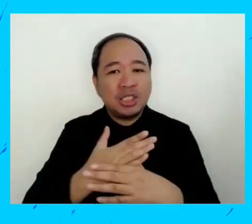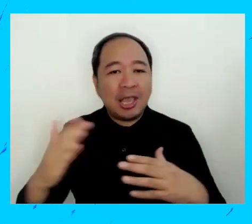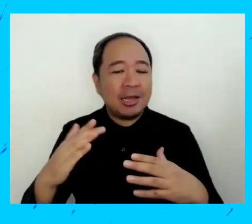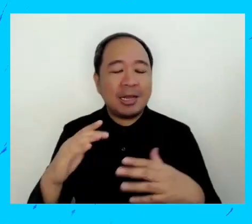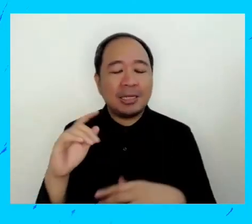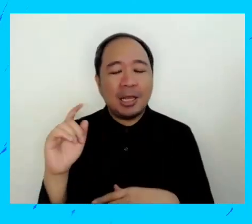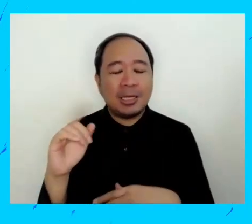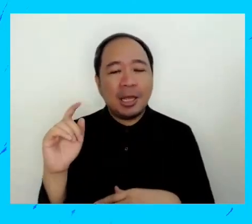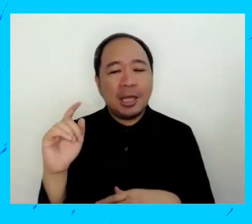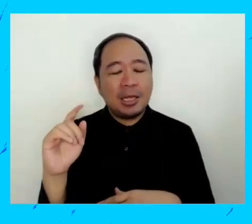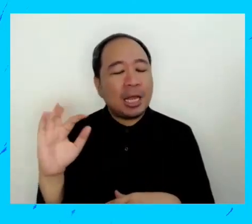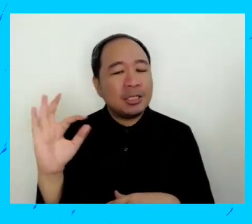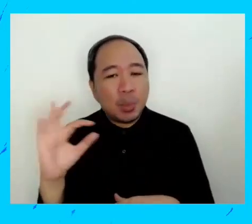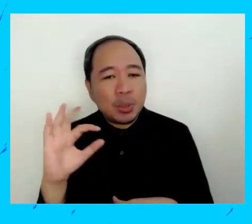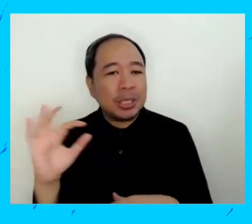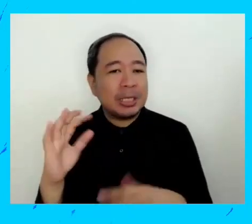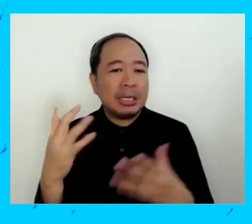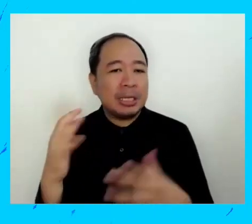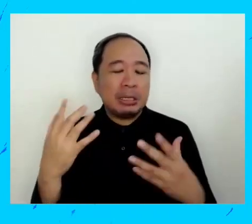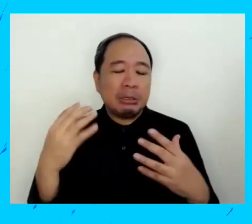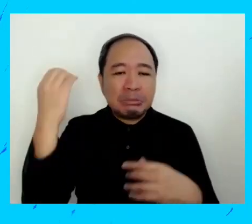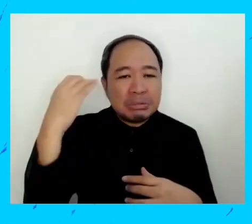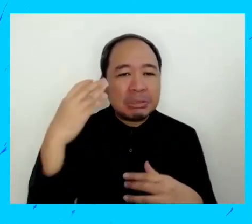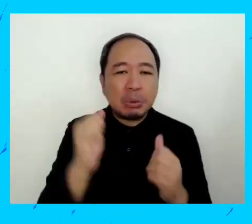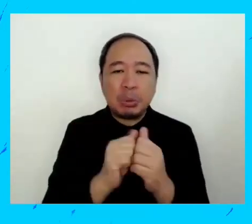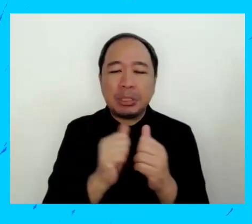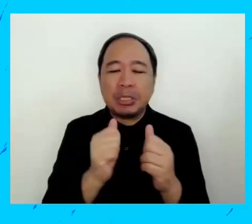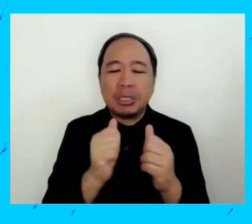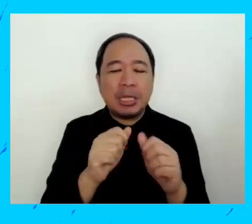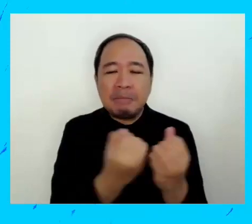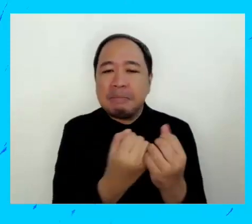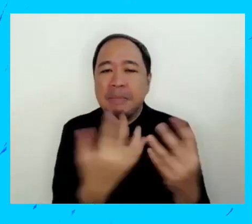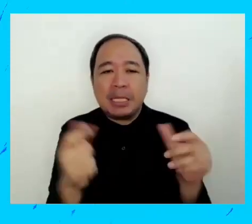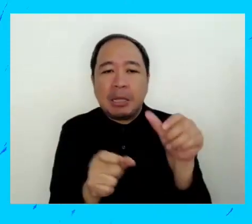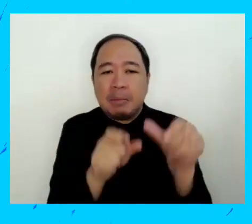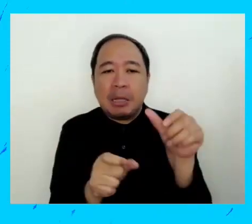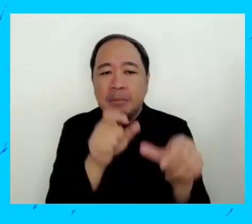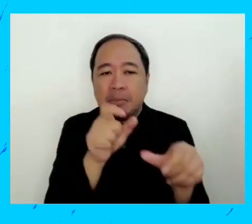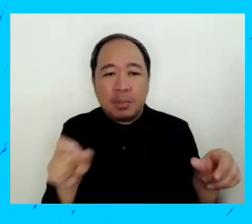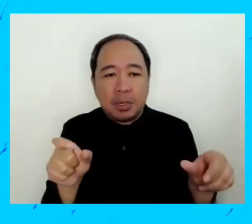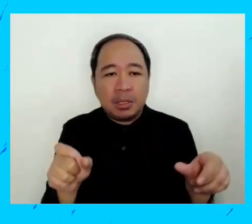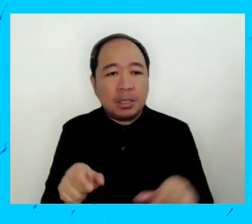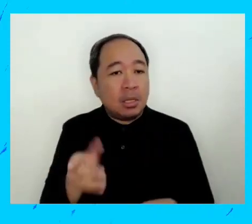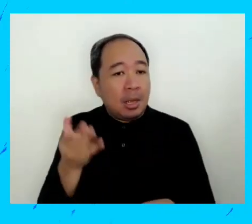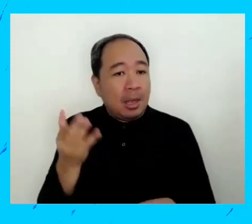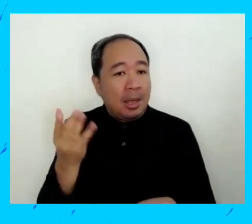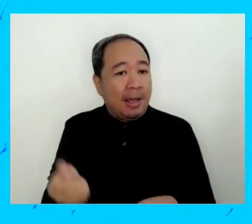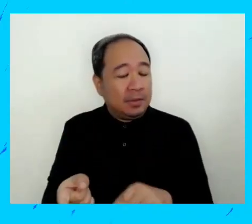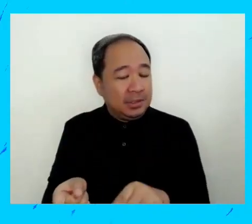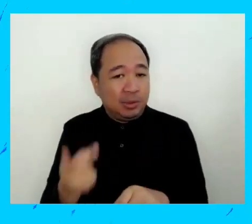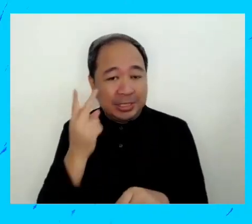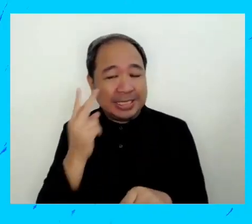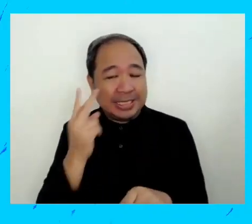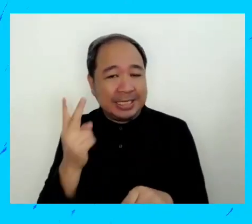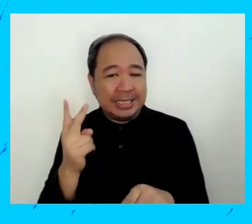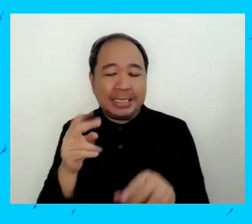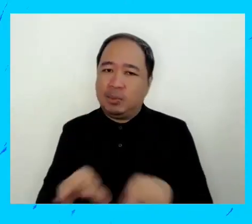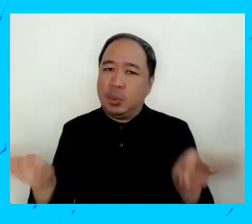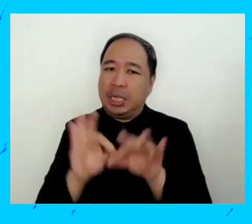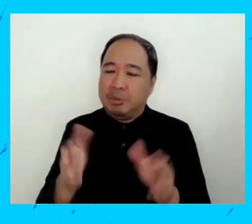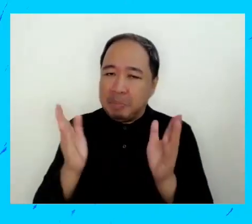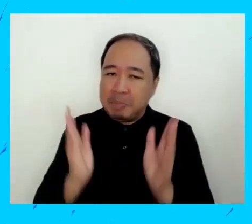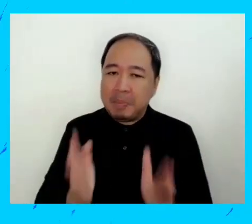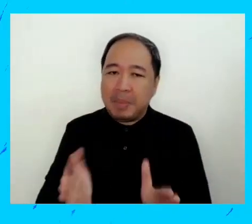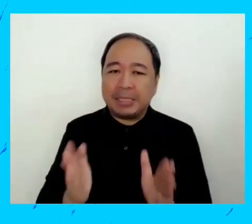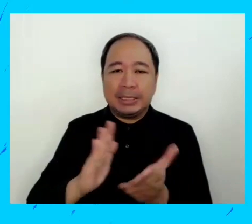Imagínense, tienes que compartir, por ejemplo, tus dormitorios y el baño con la gente. Cuestiones que